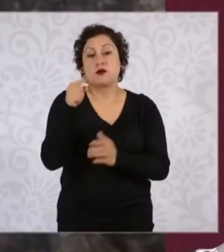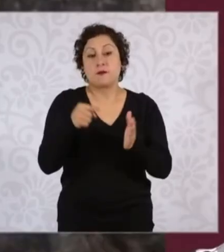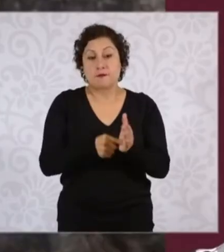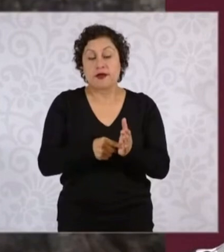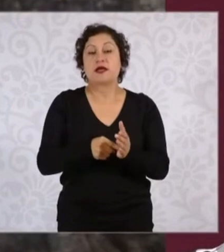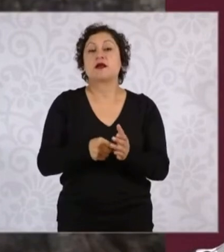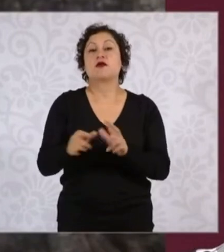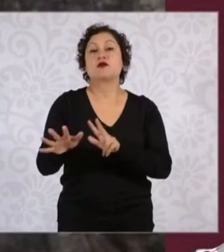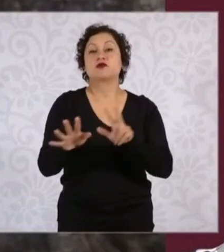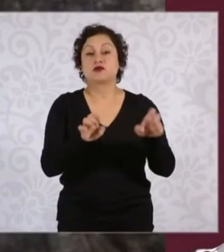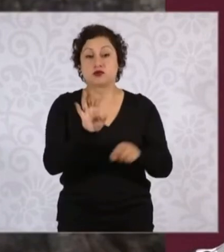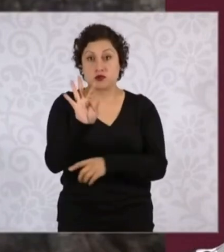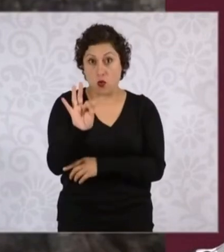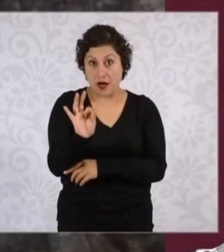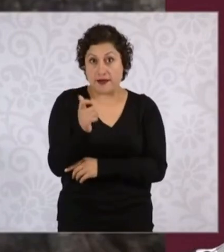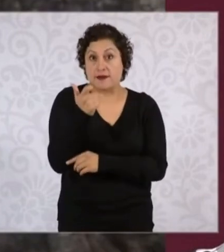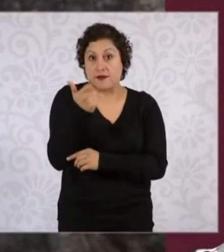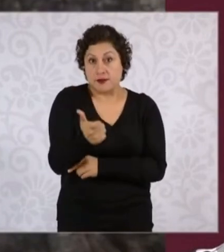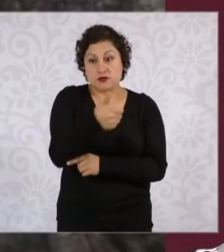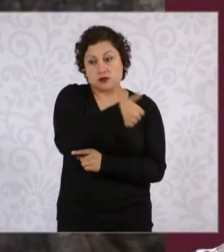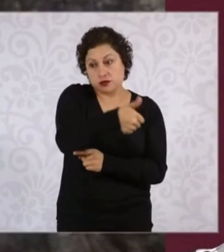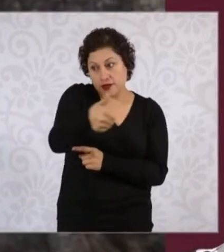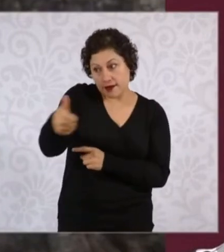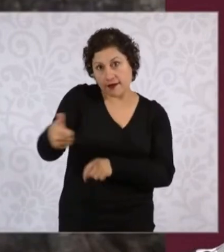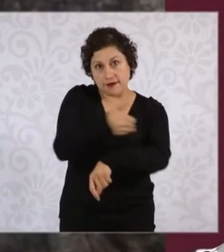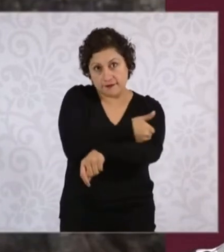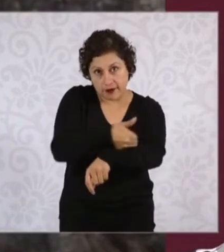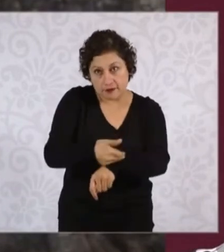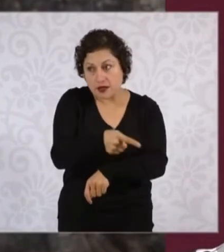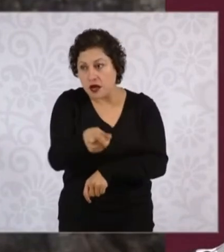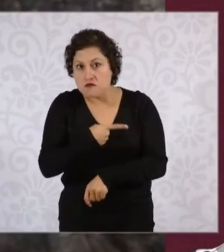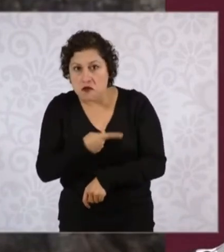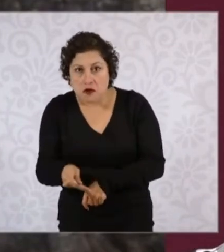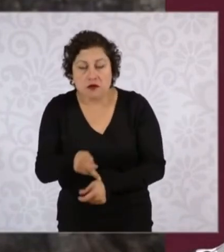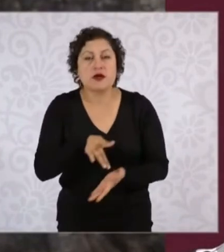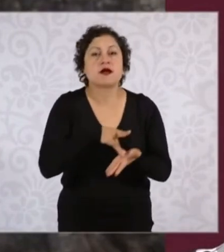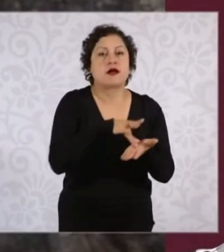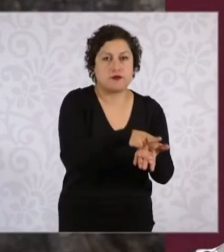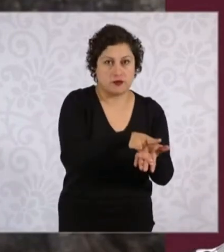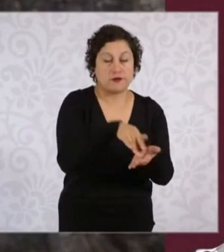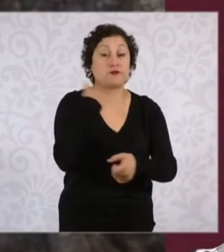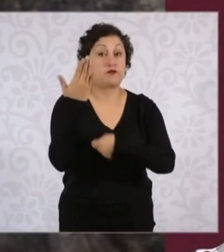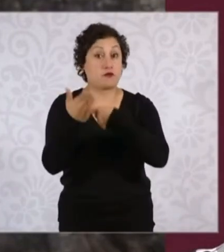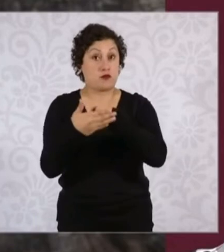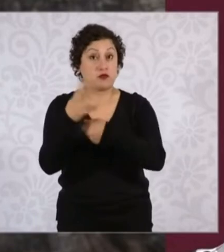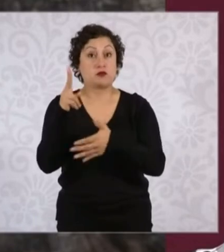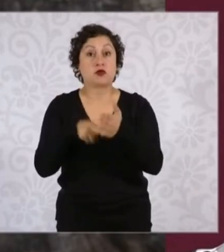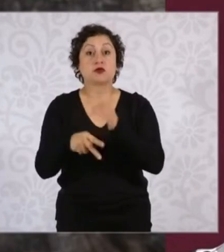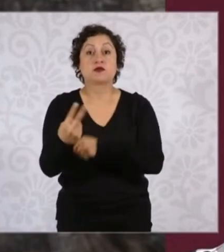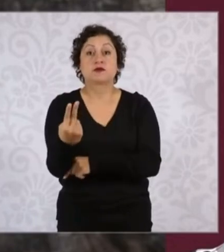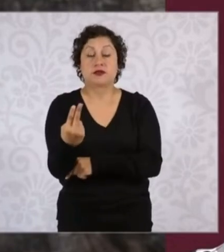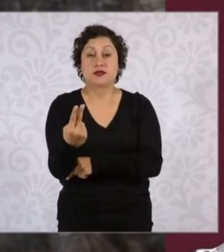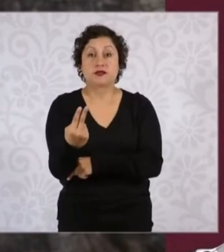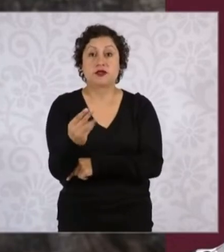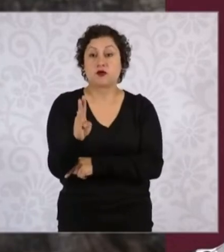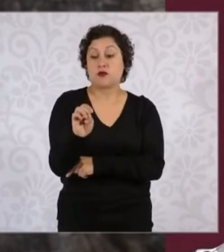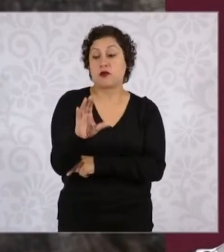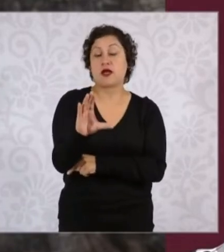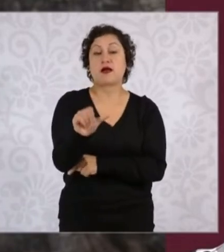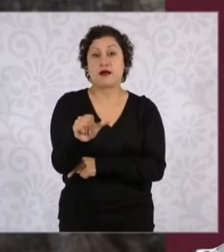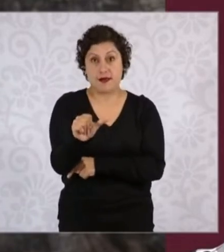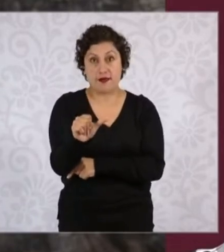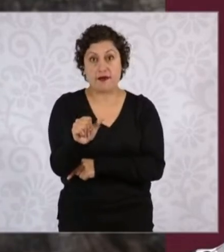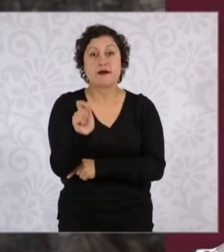familia, familias en situación de pobreza. En el 2025 la beca se va